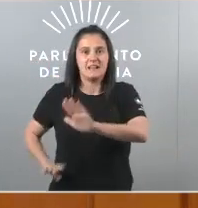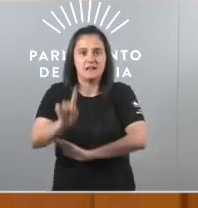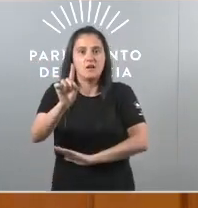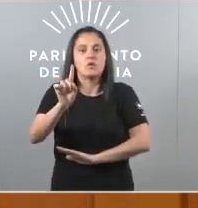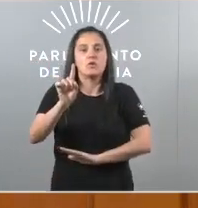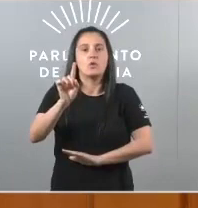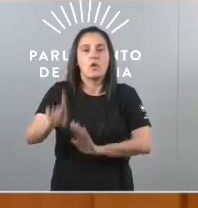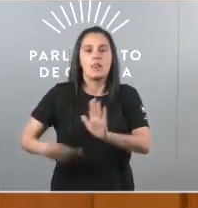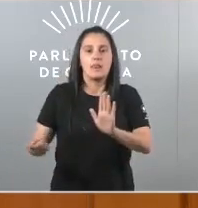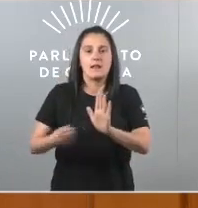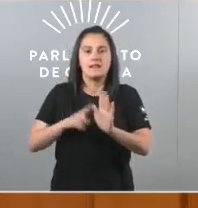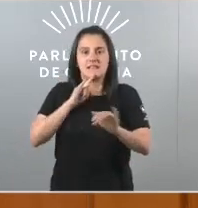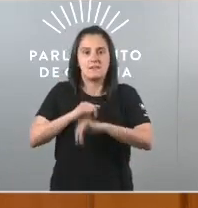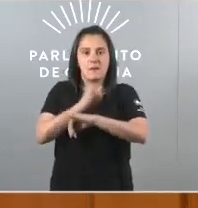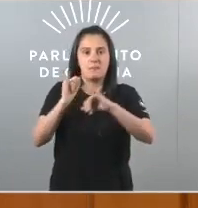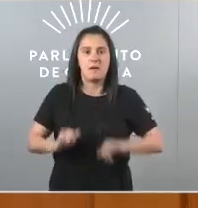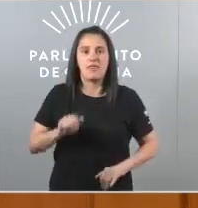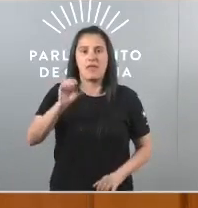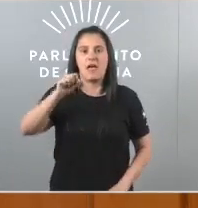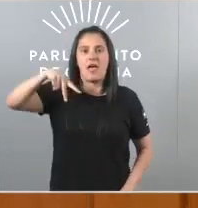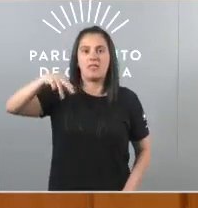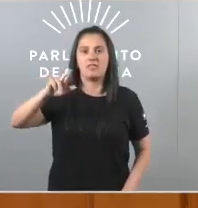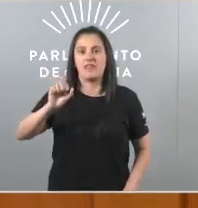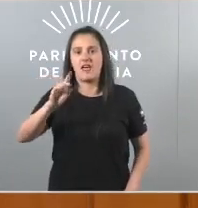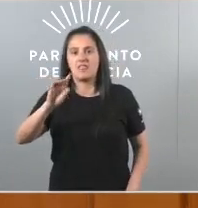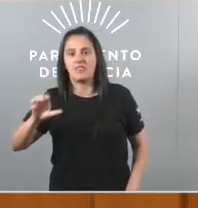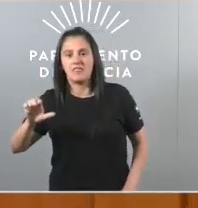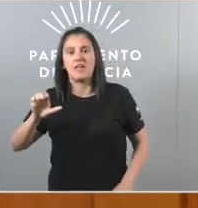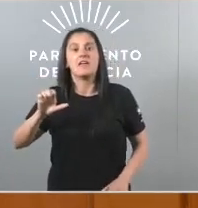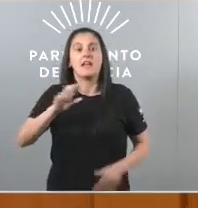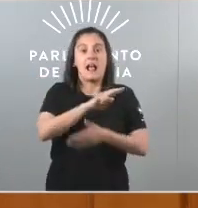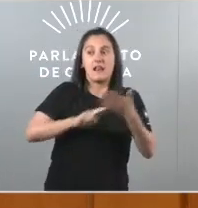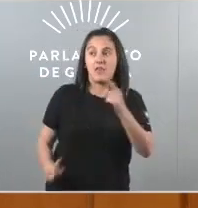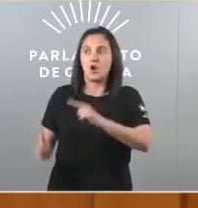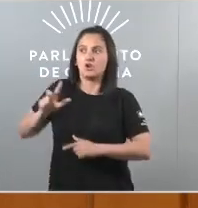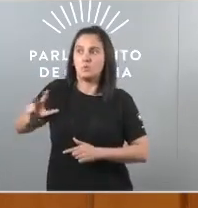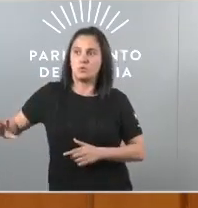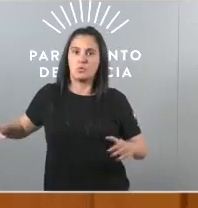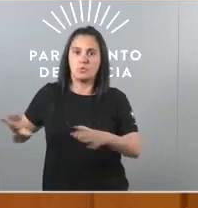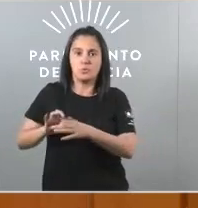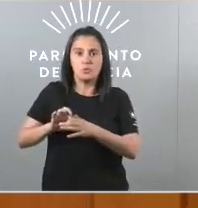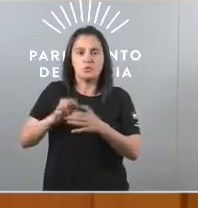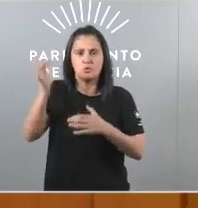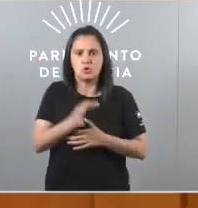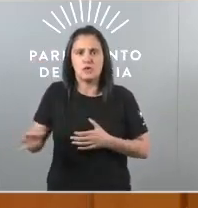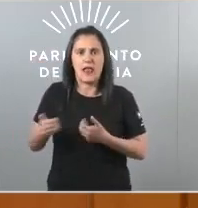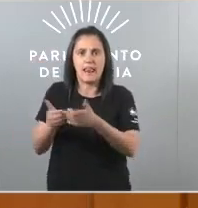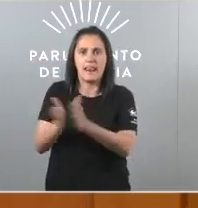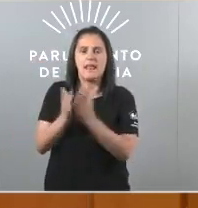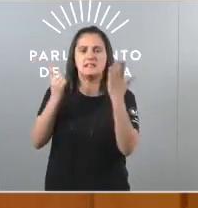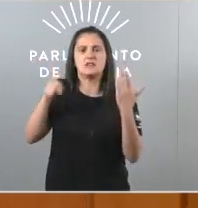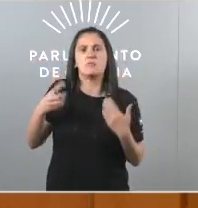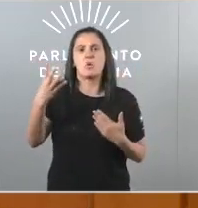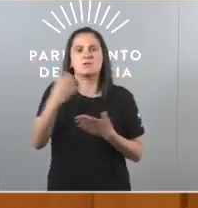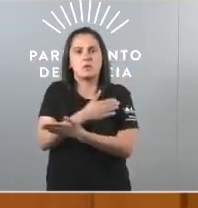da lei Paz Andrade A Euroresión Galiza Norte de Portugal suma 6,4 millóns de habitantes